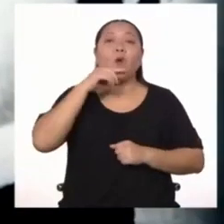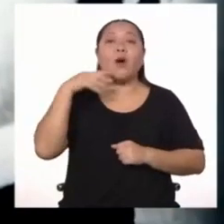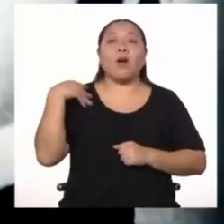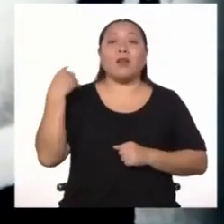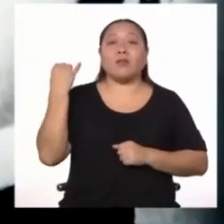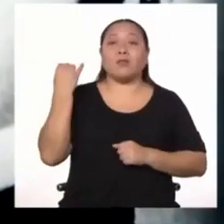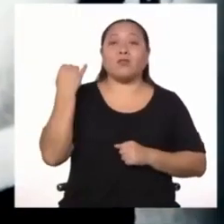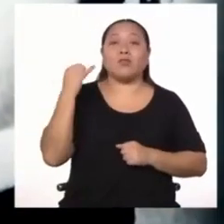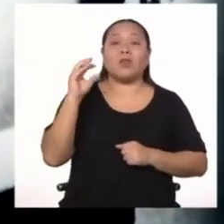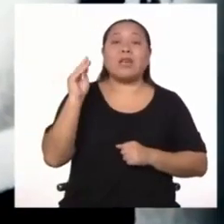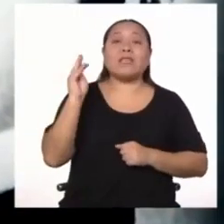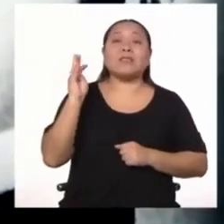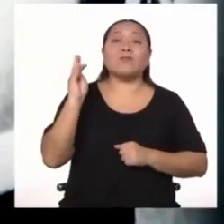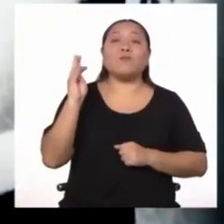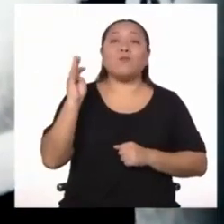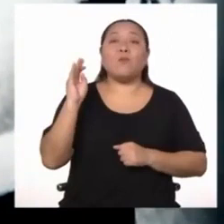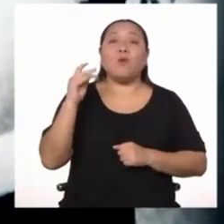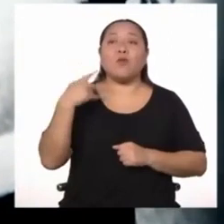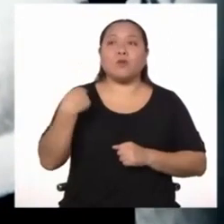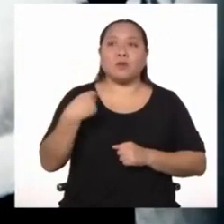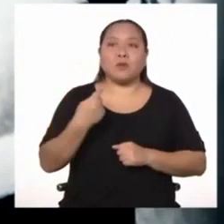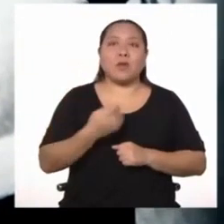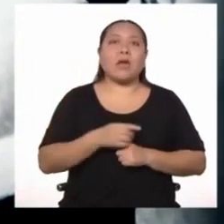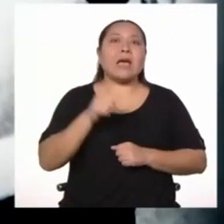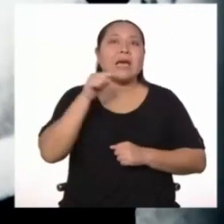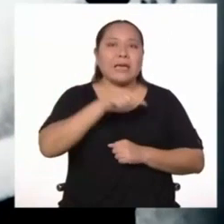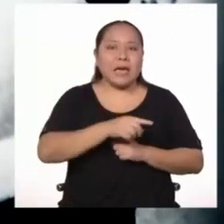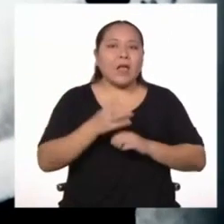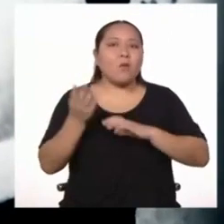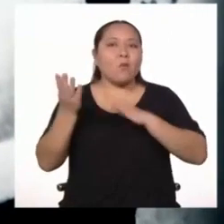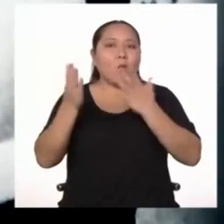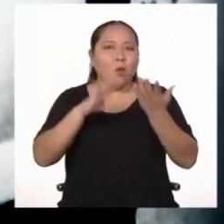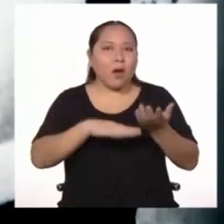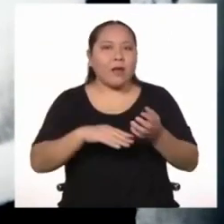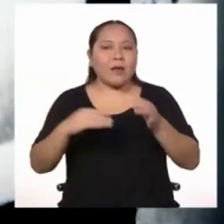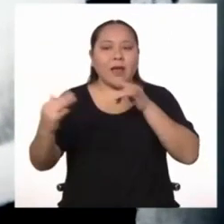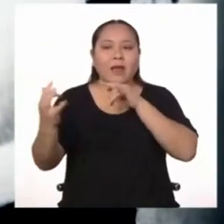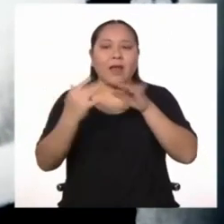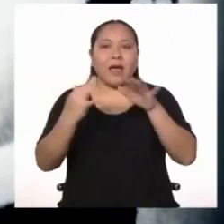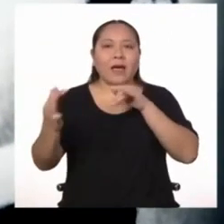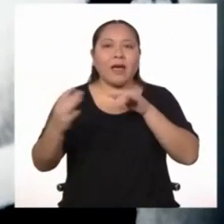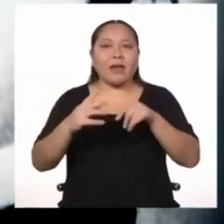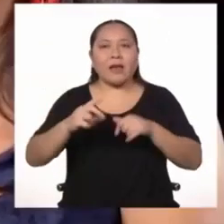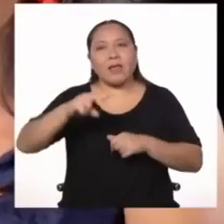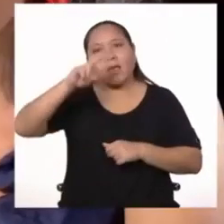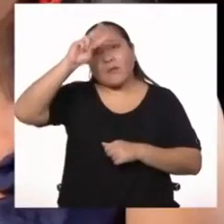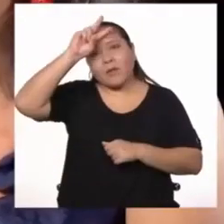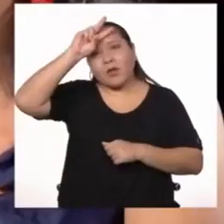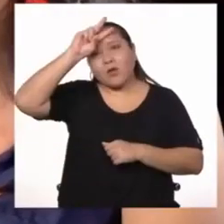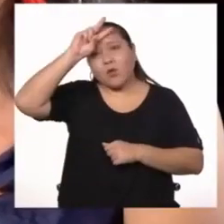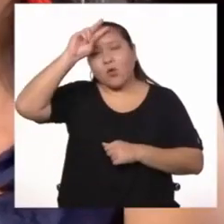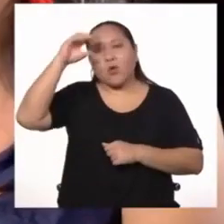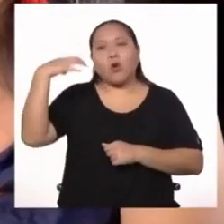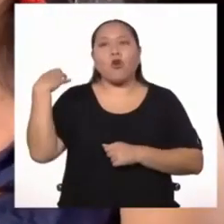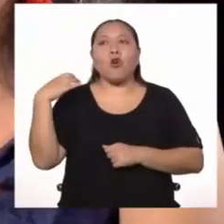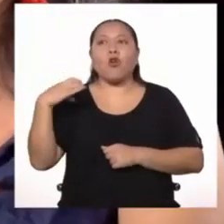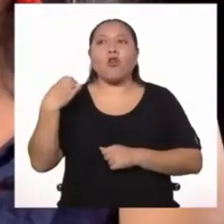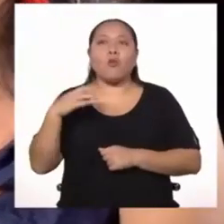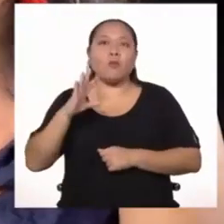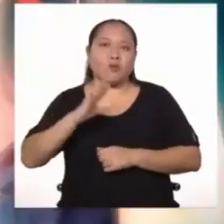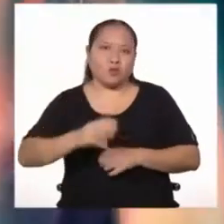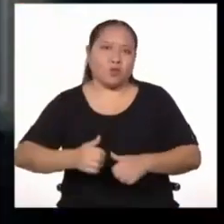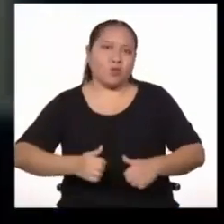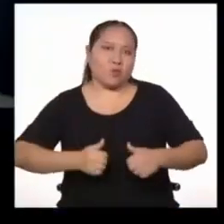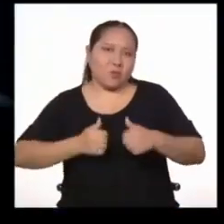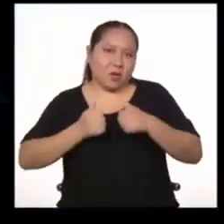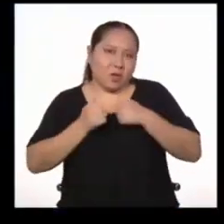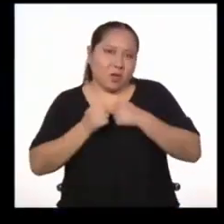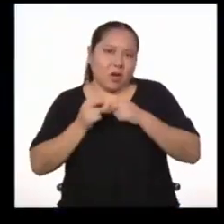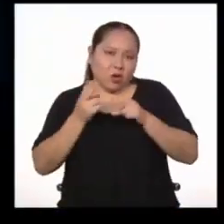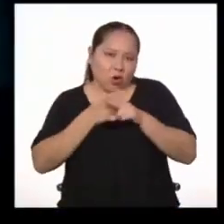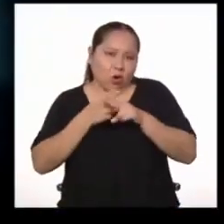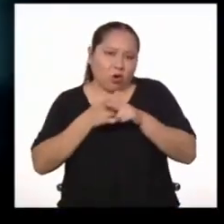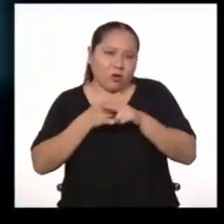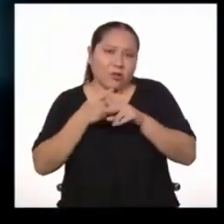muere en la guerra de Perú y Colombia. Entonces él tiene una vida un poco más corta y una vida que se queda aquí.